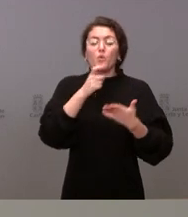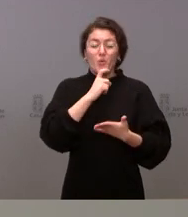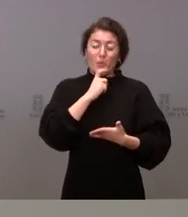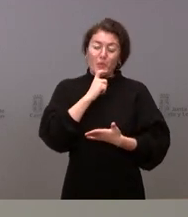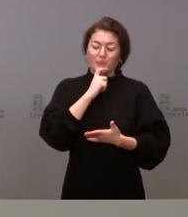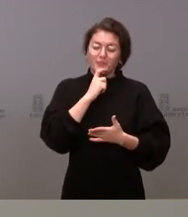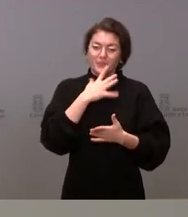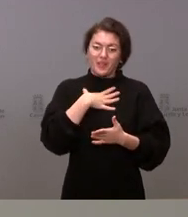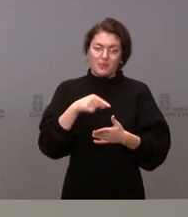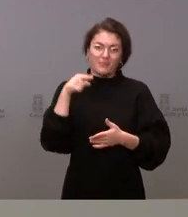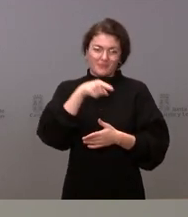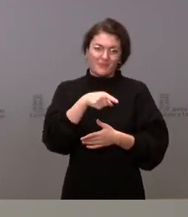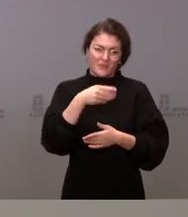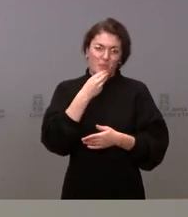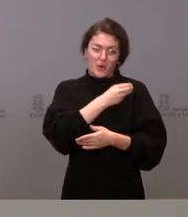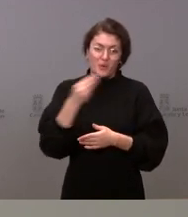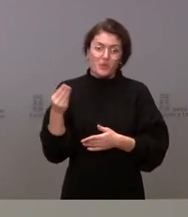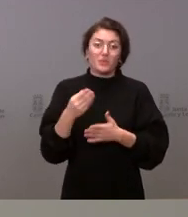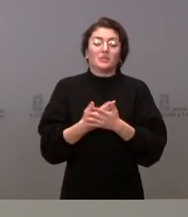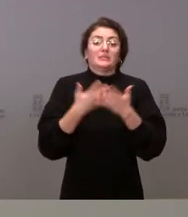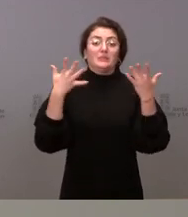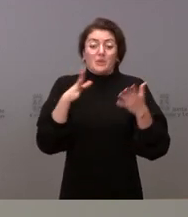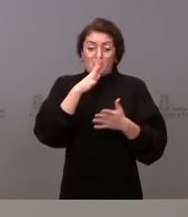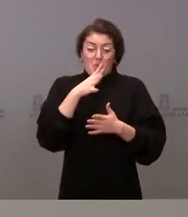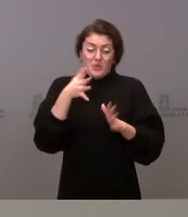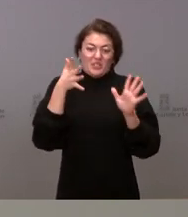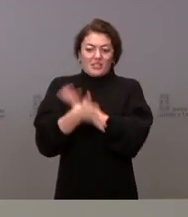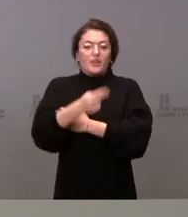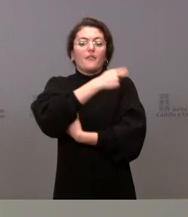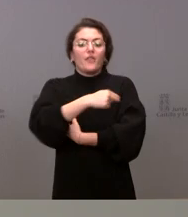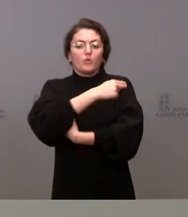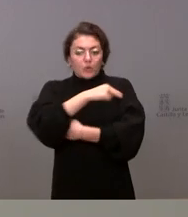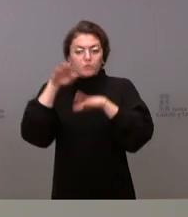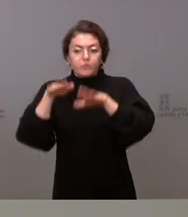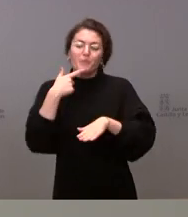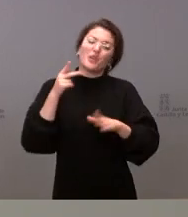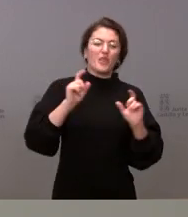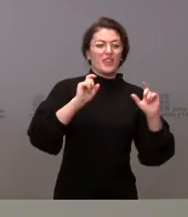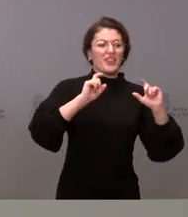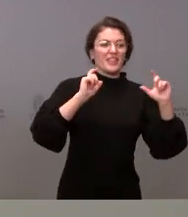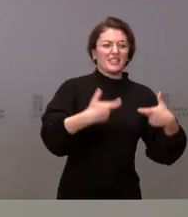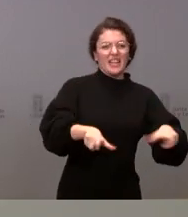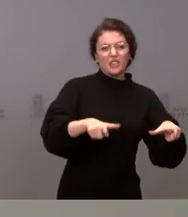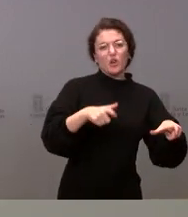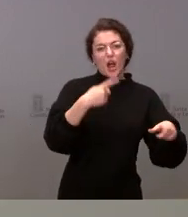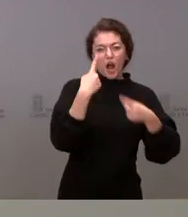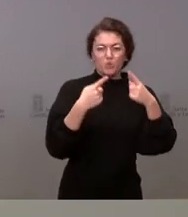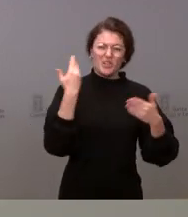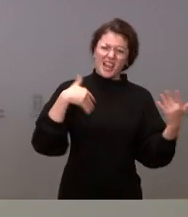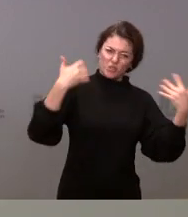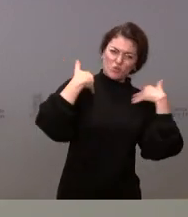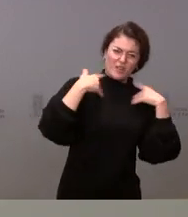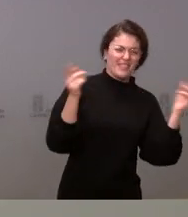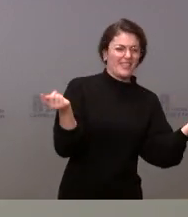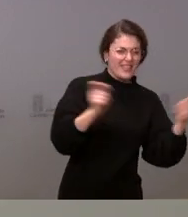Y por lo tanto, apostamos por ella y no tanto por cierres de determinados sectores que ya han sufrido mucho, pero también les pedimos la